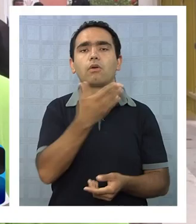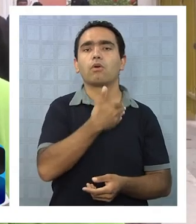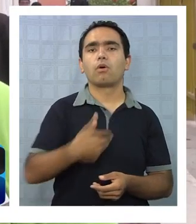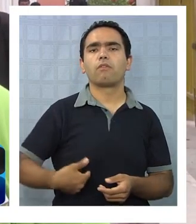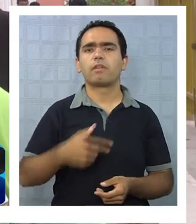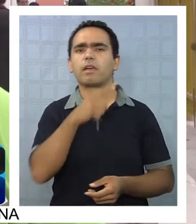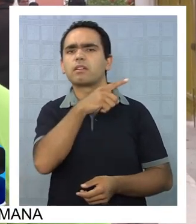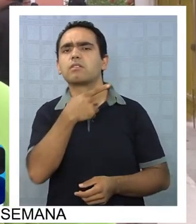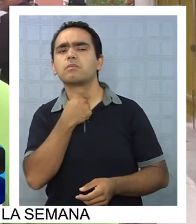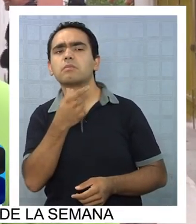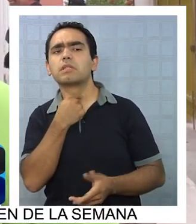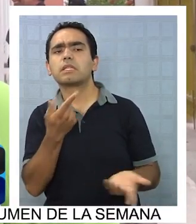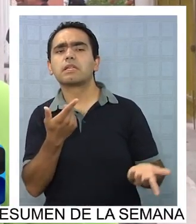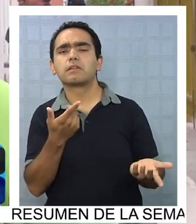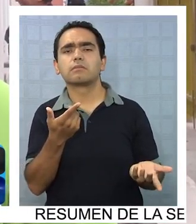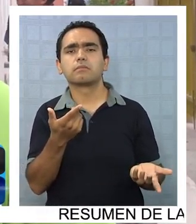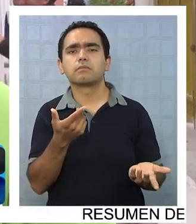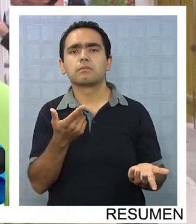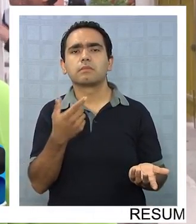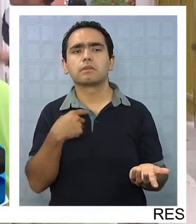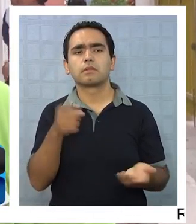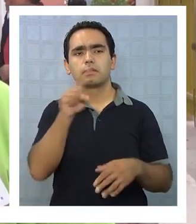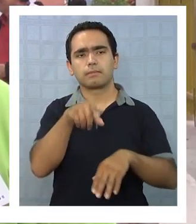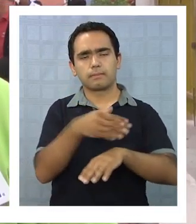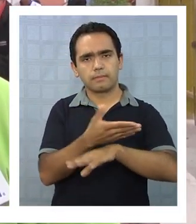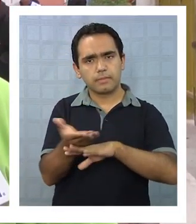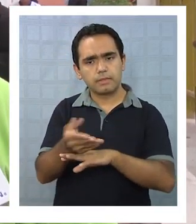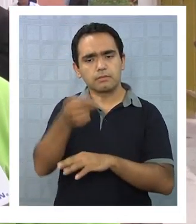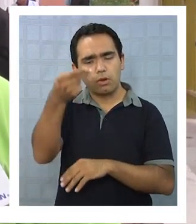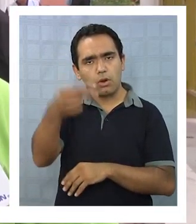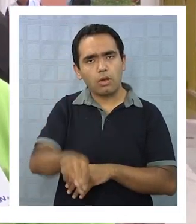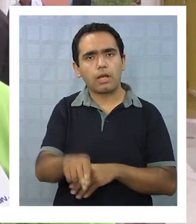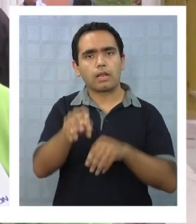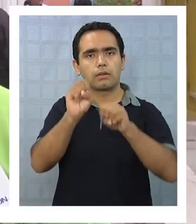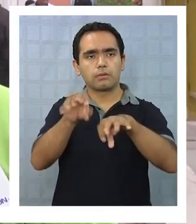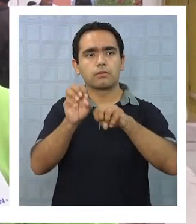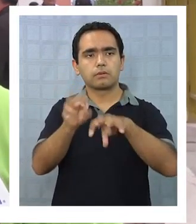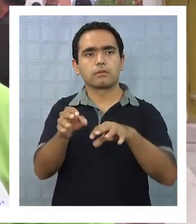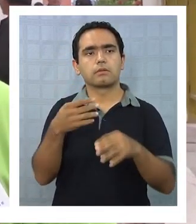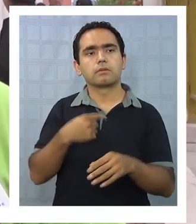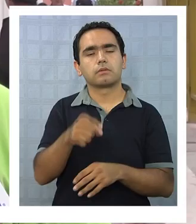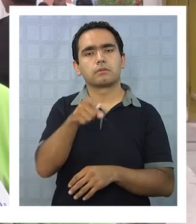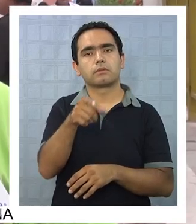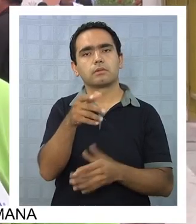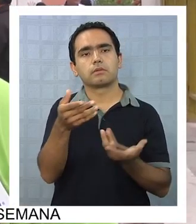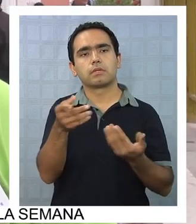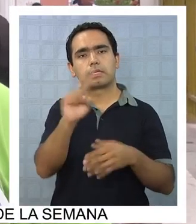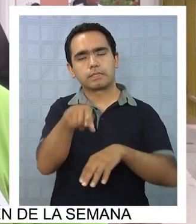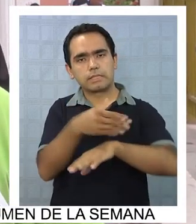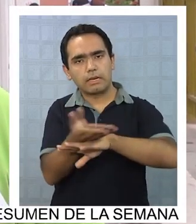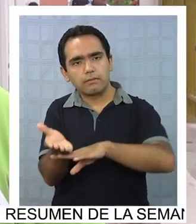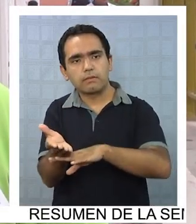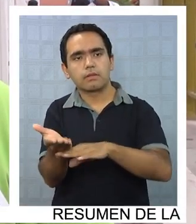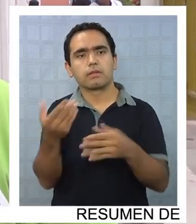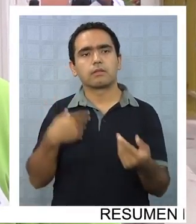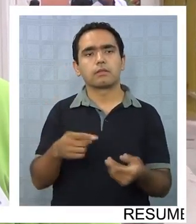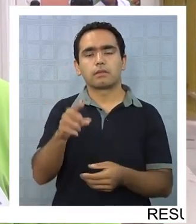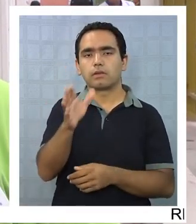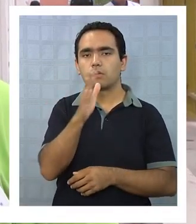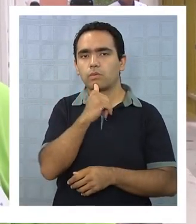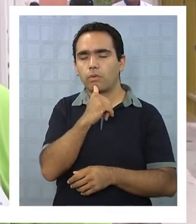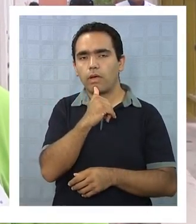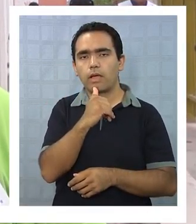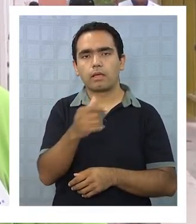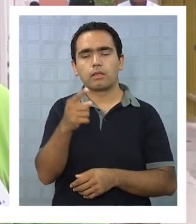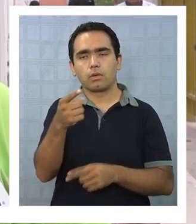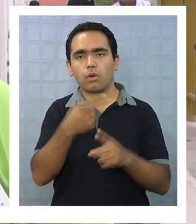un servicio local de educación, que el proceso de movilización se haga a través de esos servicios, que van a ser desconcentrados, que van